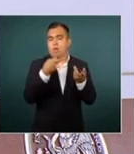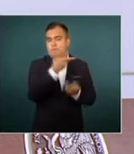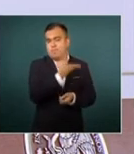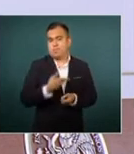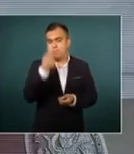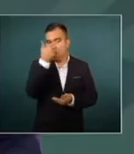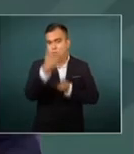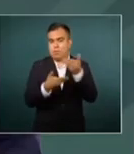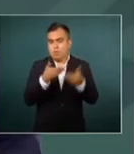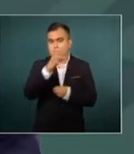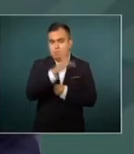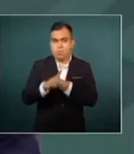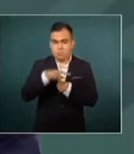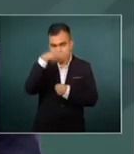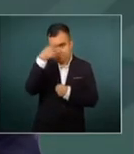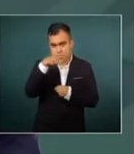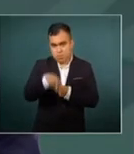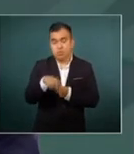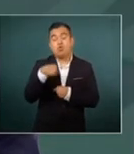creo que es nuestro compromiso